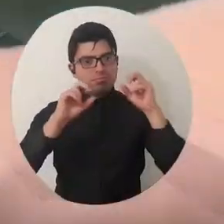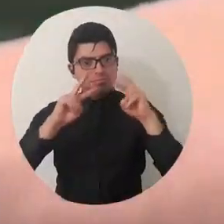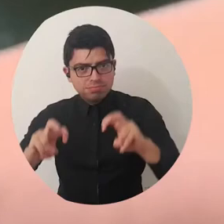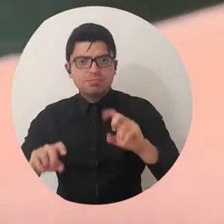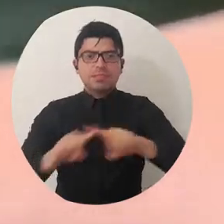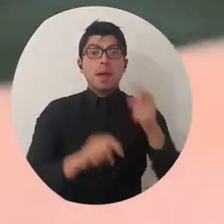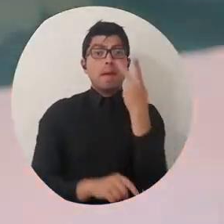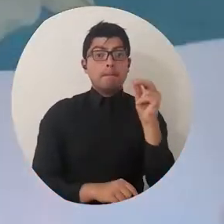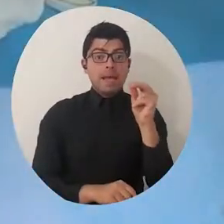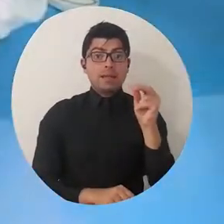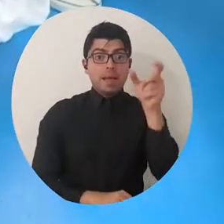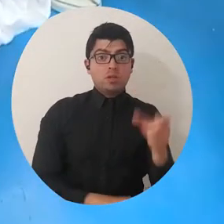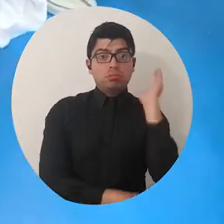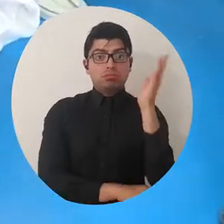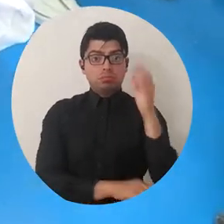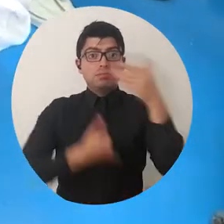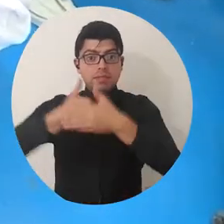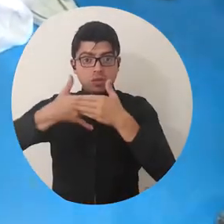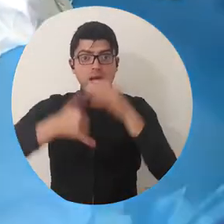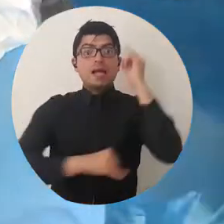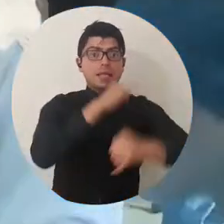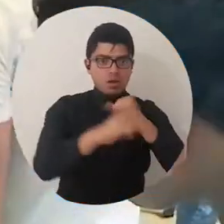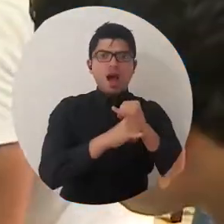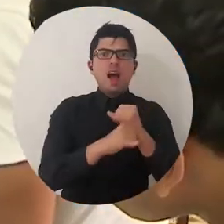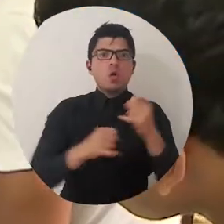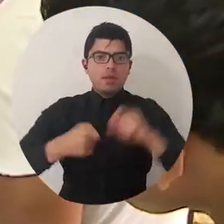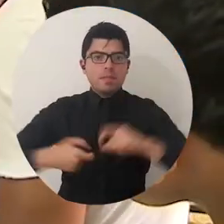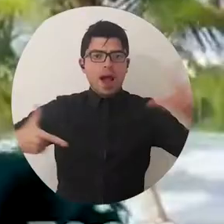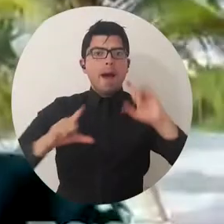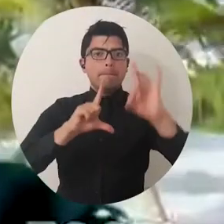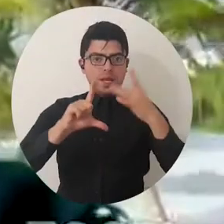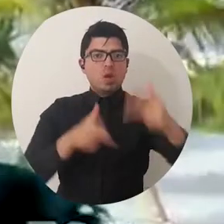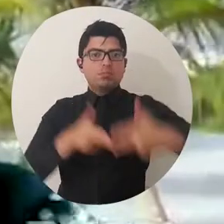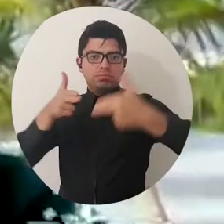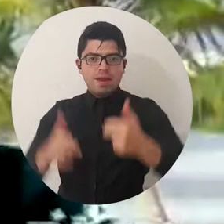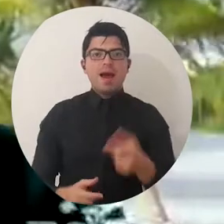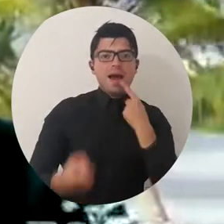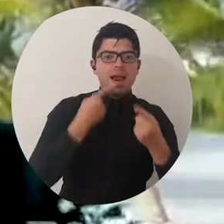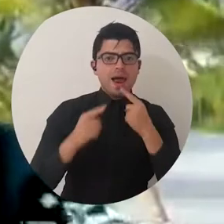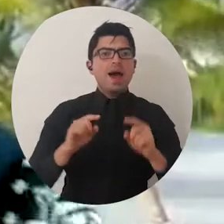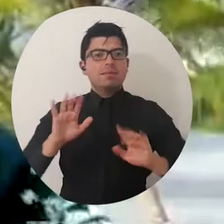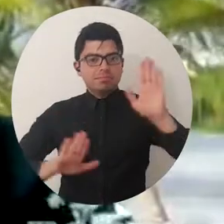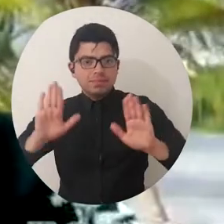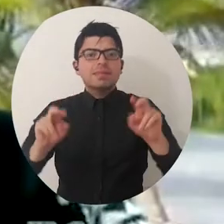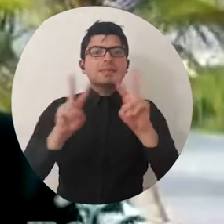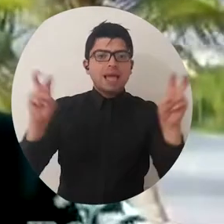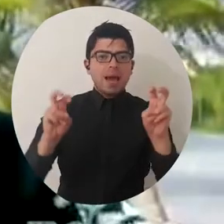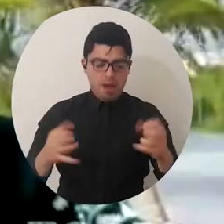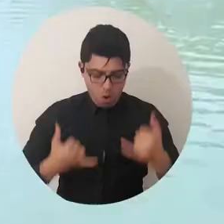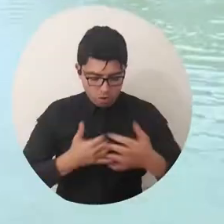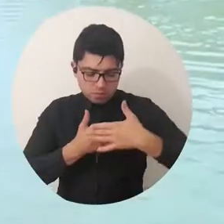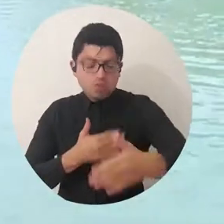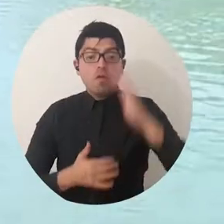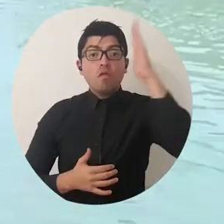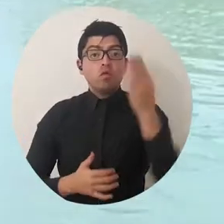conferencistas nacionales e internacionales que se dieron cita a través de plataformas virtuales para dialogar y debatir sobre el presente y el